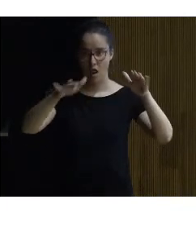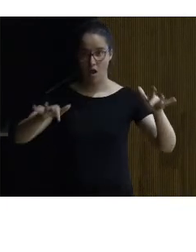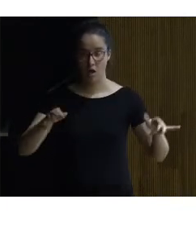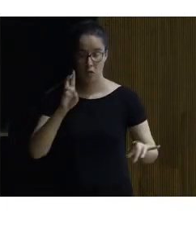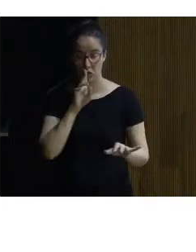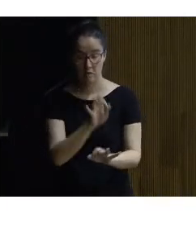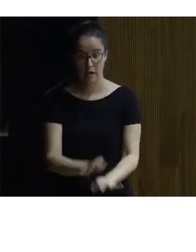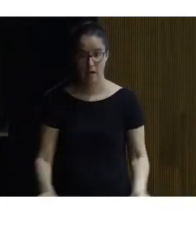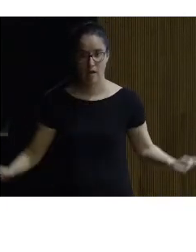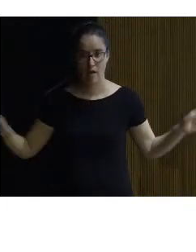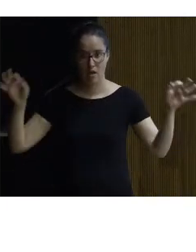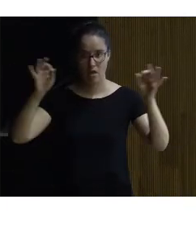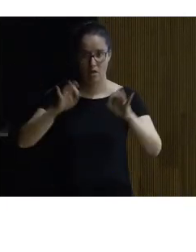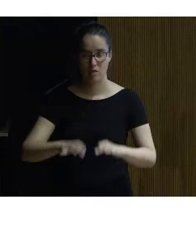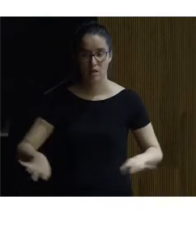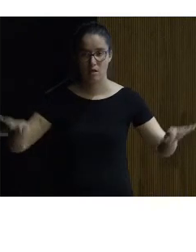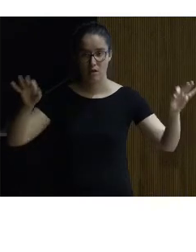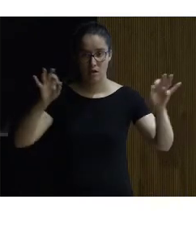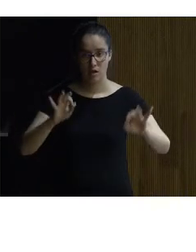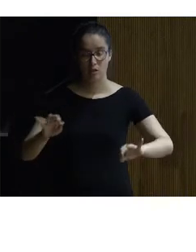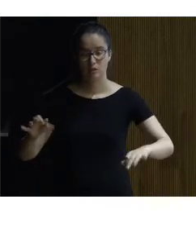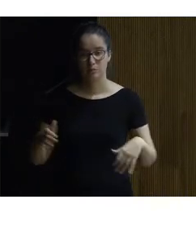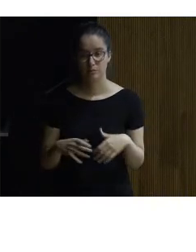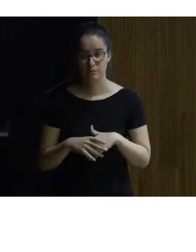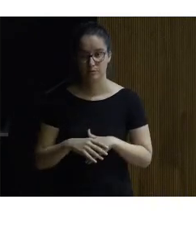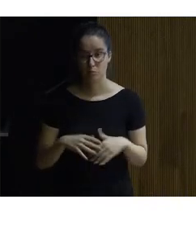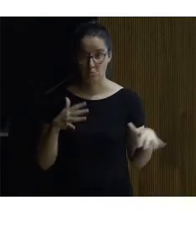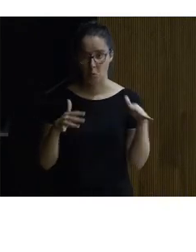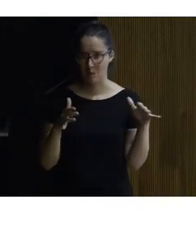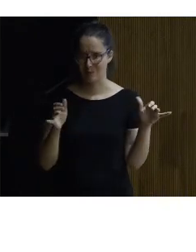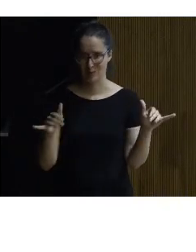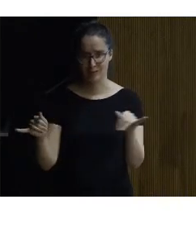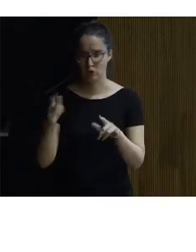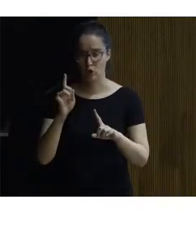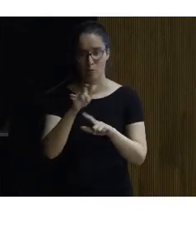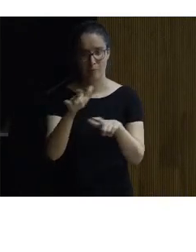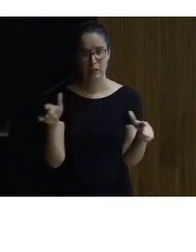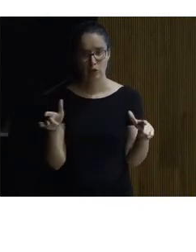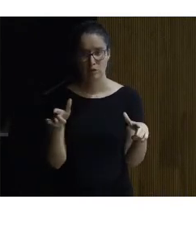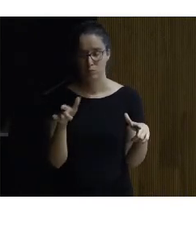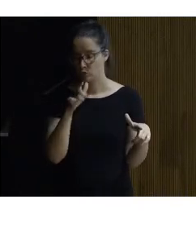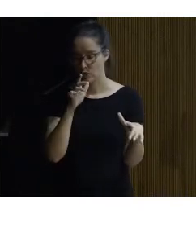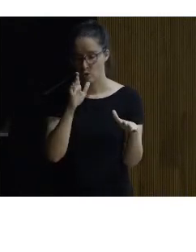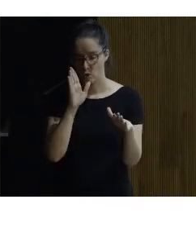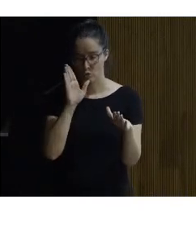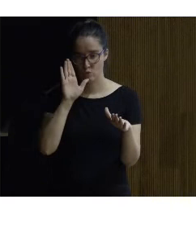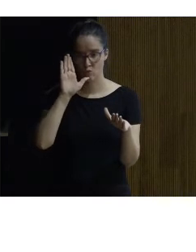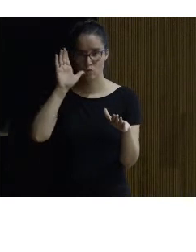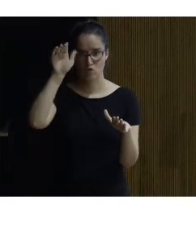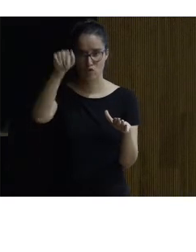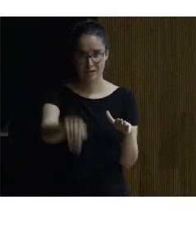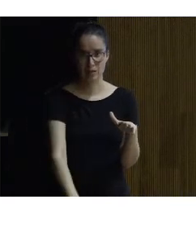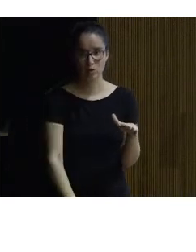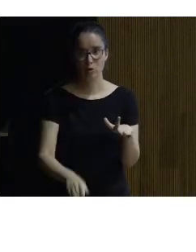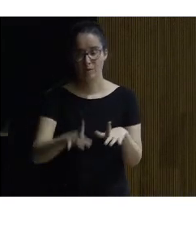moviéndose más allá de de la gente porque hay un un salto para que la